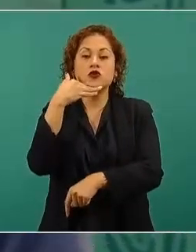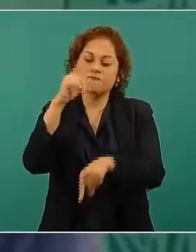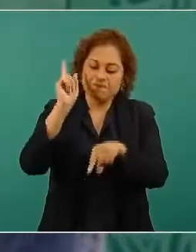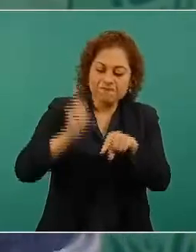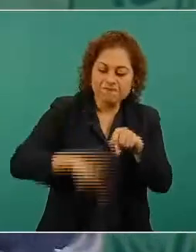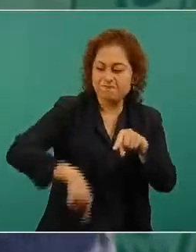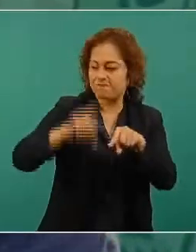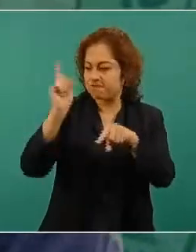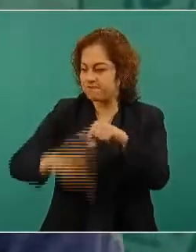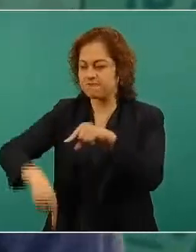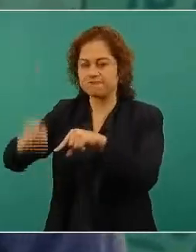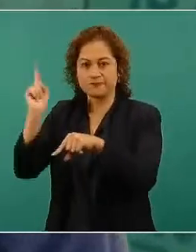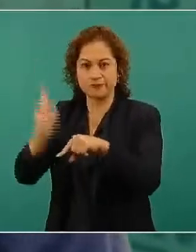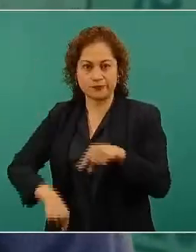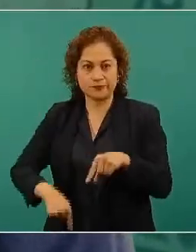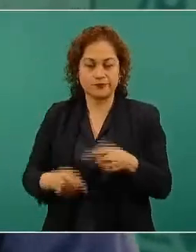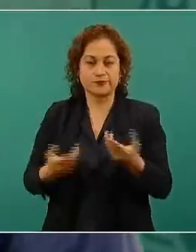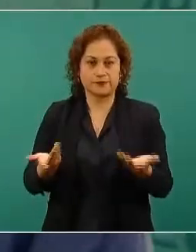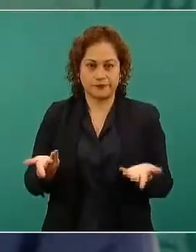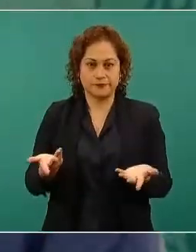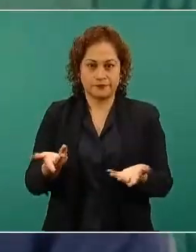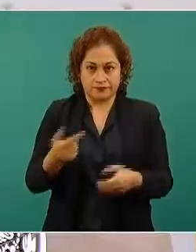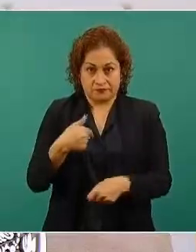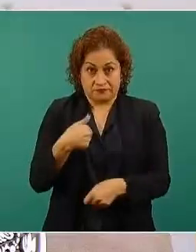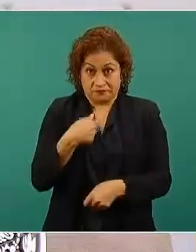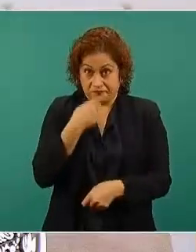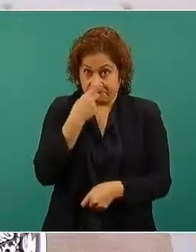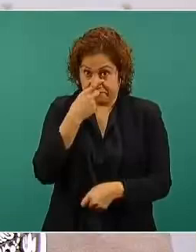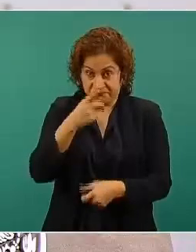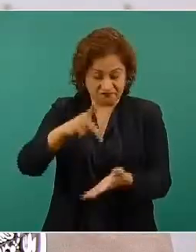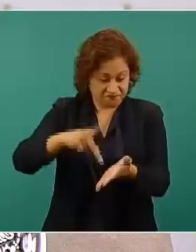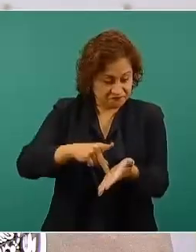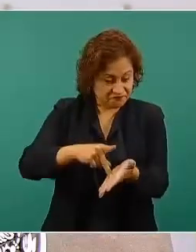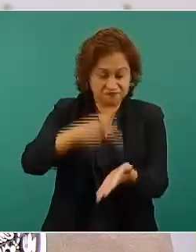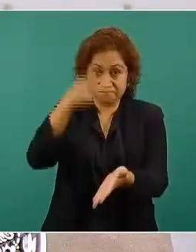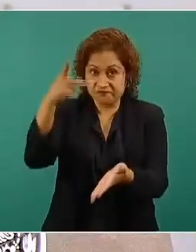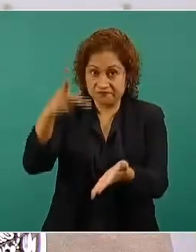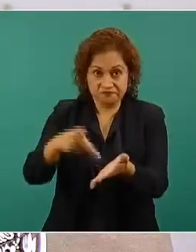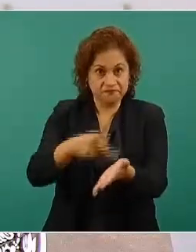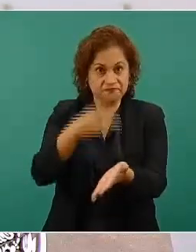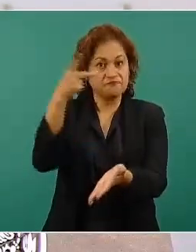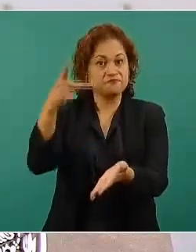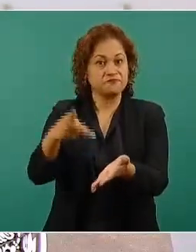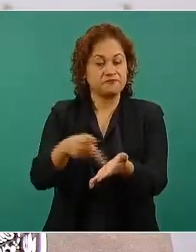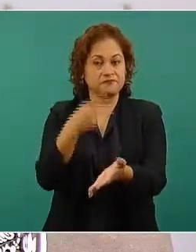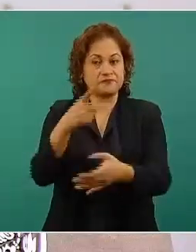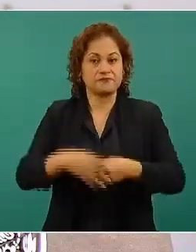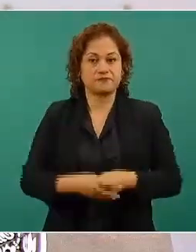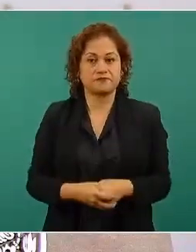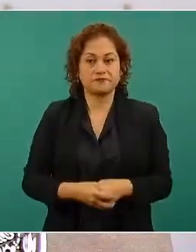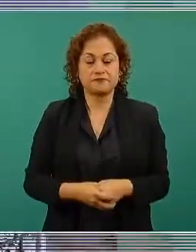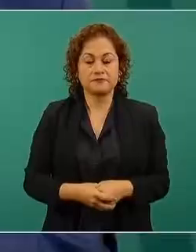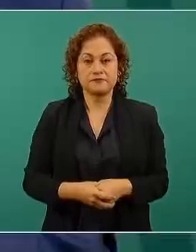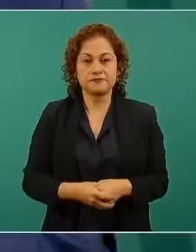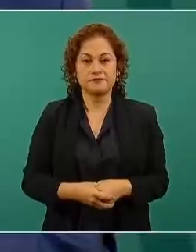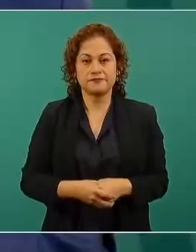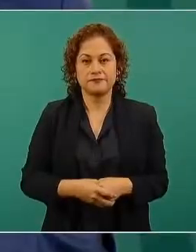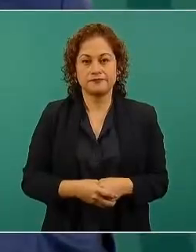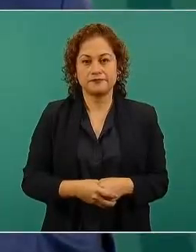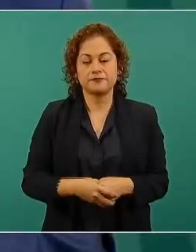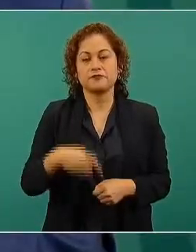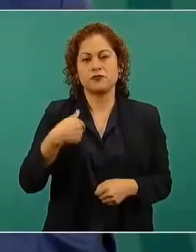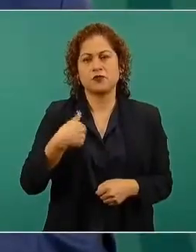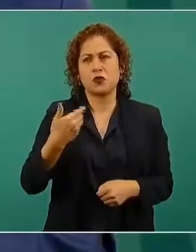Aquí vuelvo a decir lo que comento, lo que comentaba desde hace